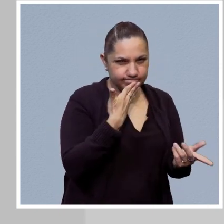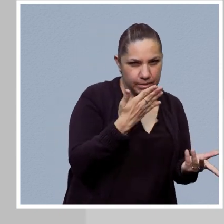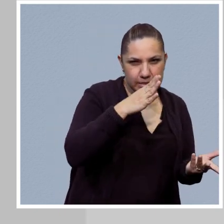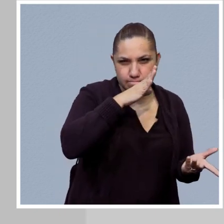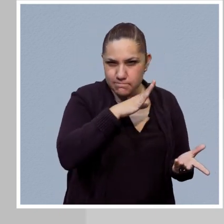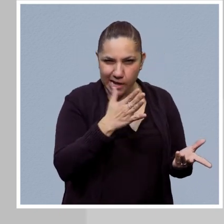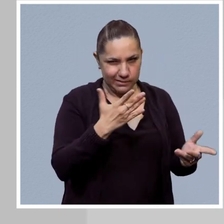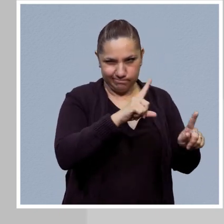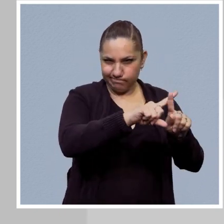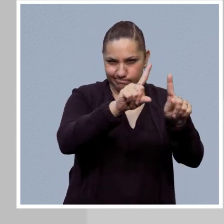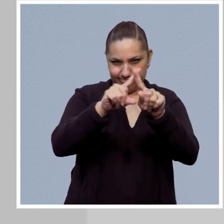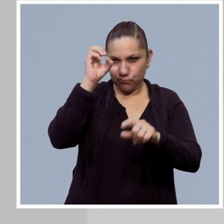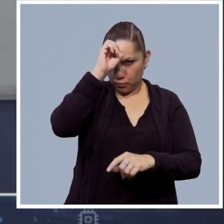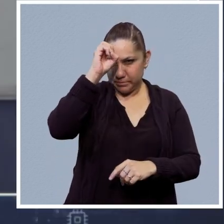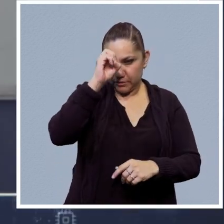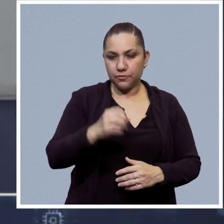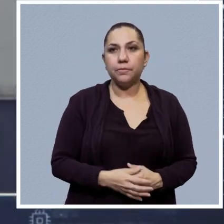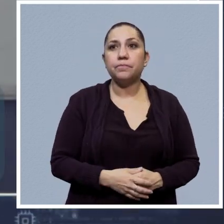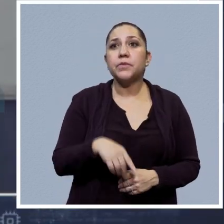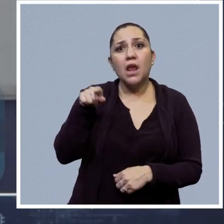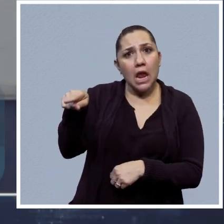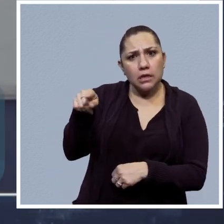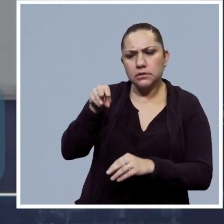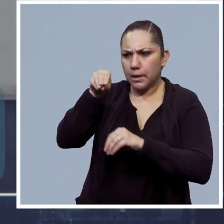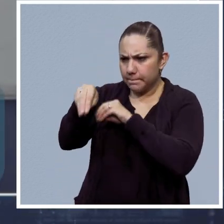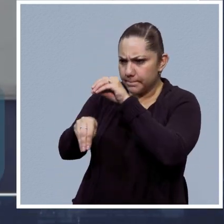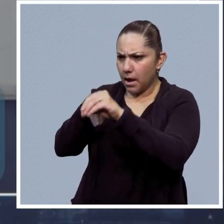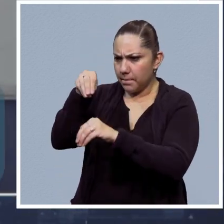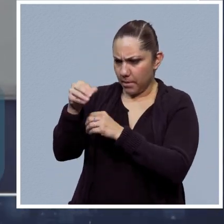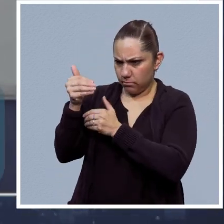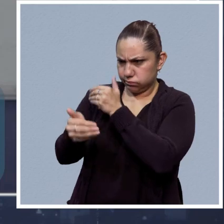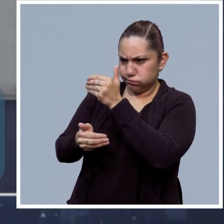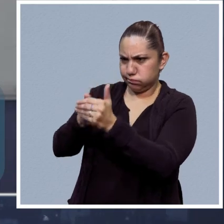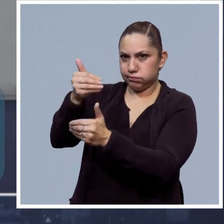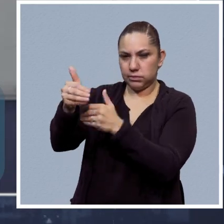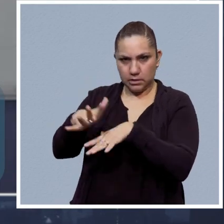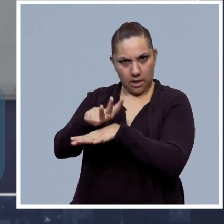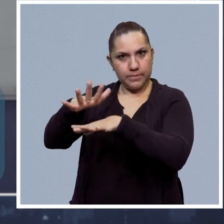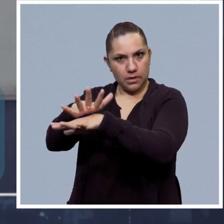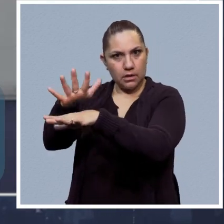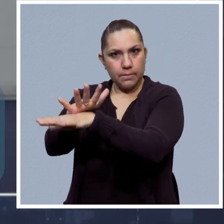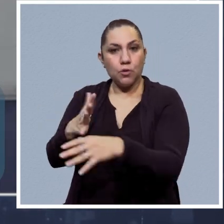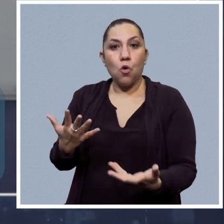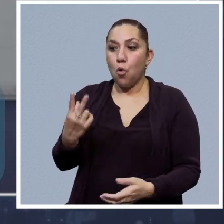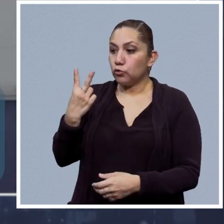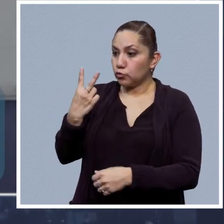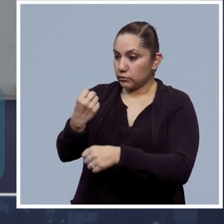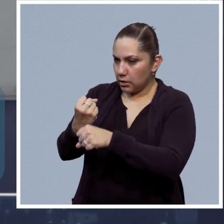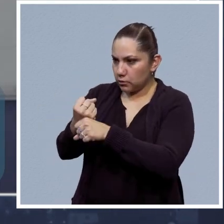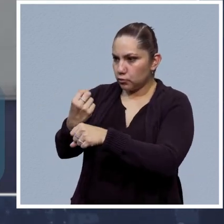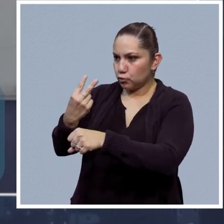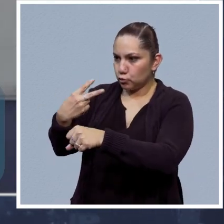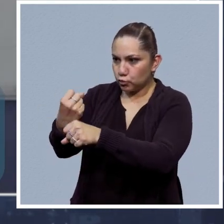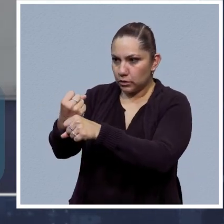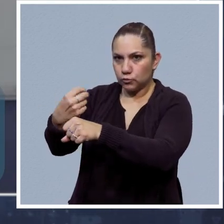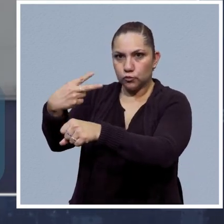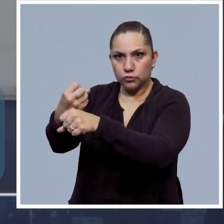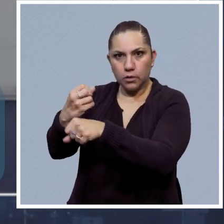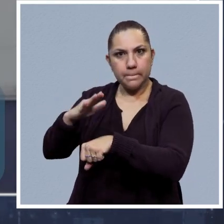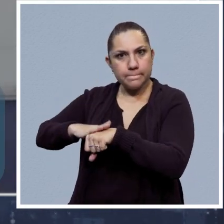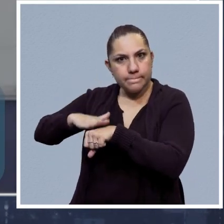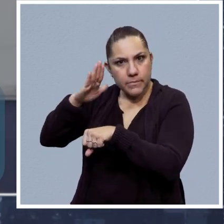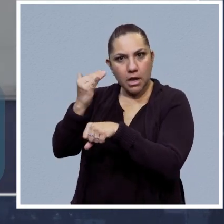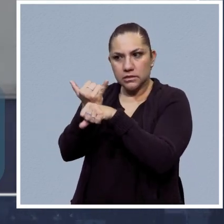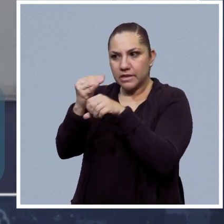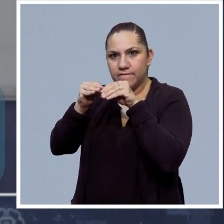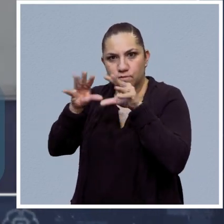Y es cierto que su nivel de sofisticación ha aumentado y eso también tiene que ver porque ya por mucho tiempo, cada dos años, se